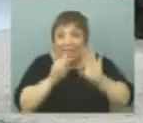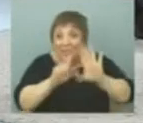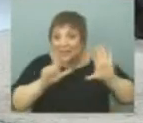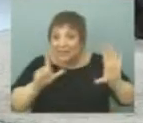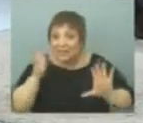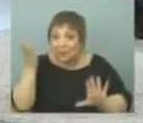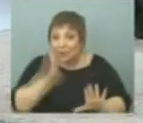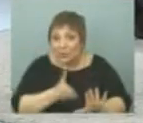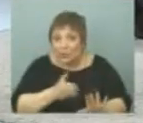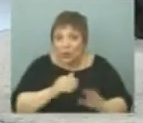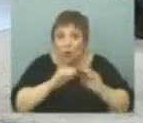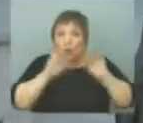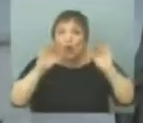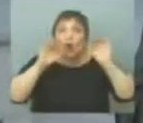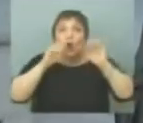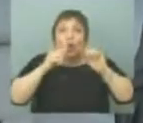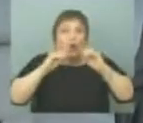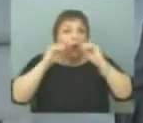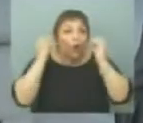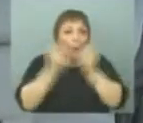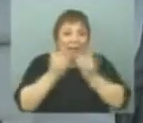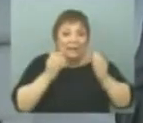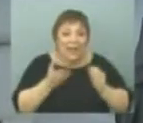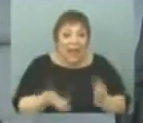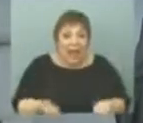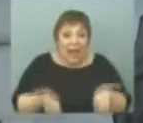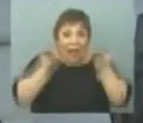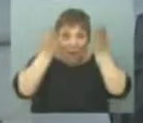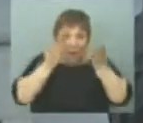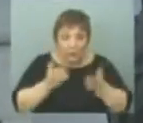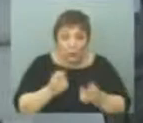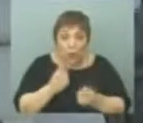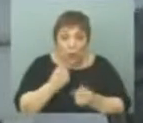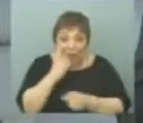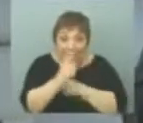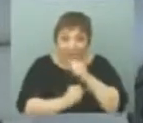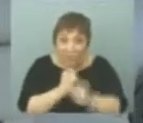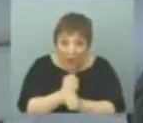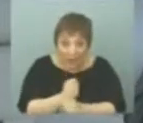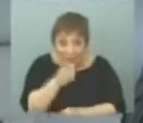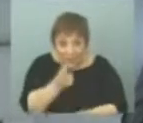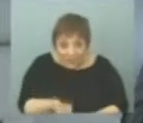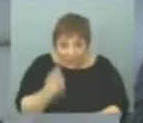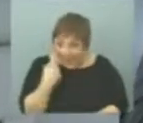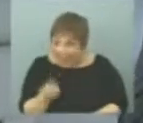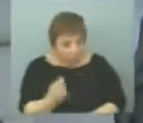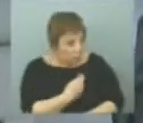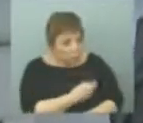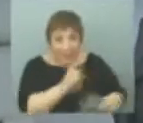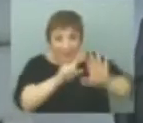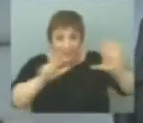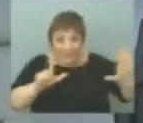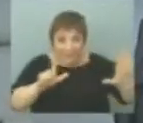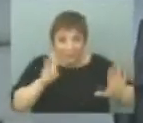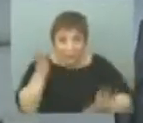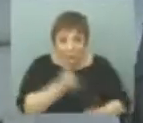% nominal anual. 17%. Entonces, si usted los gastos los sube 17% y tiene una inflación